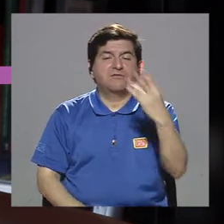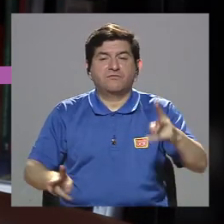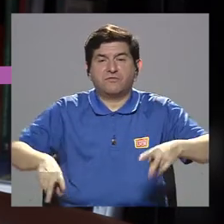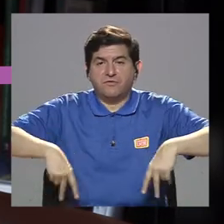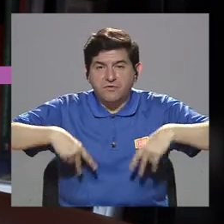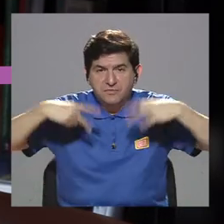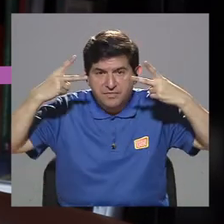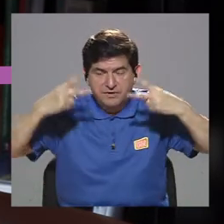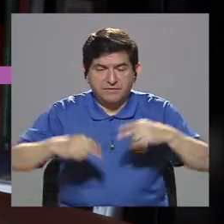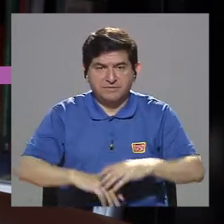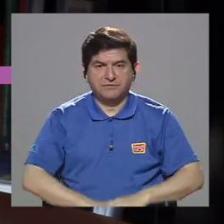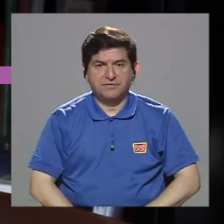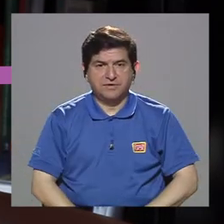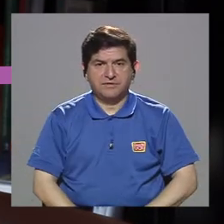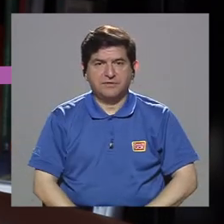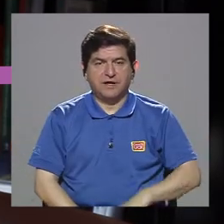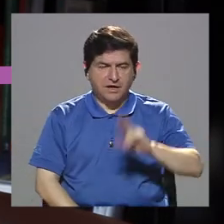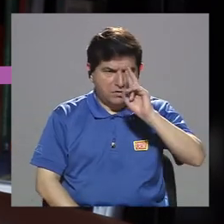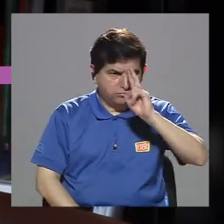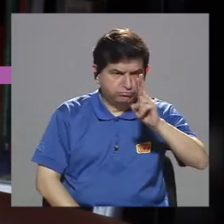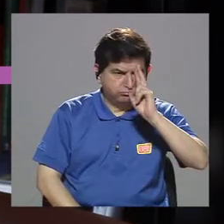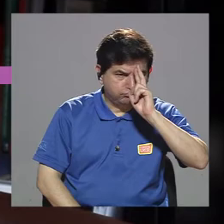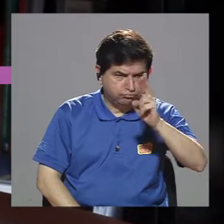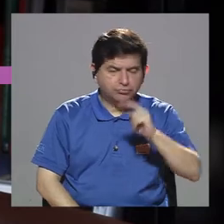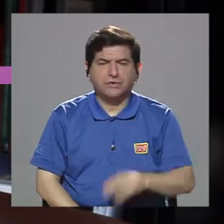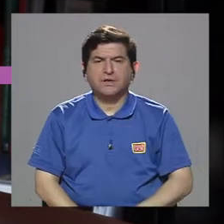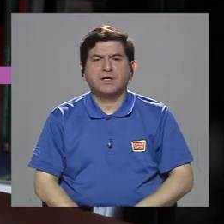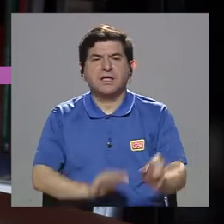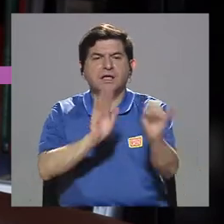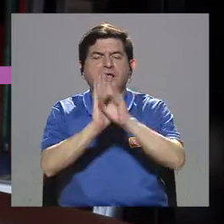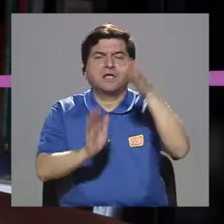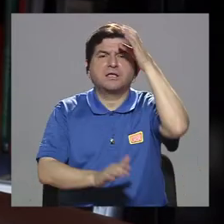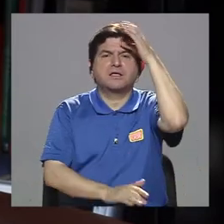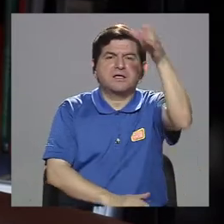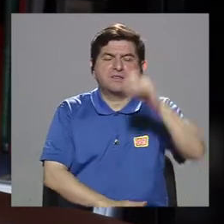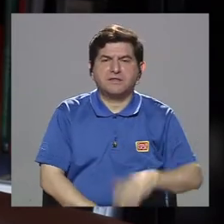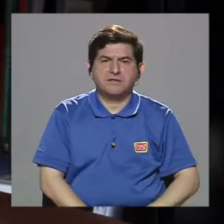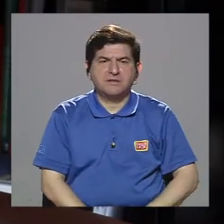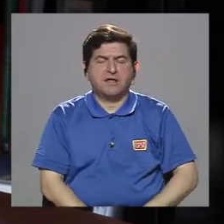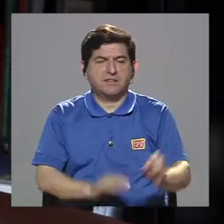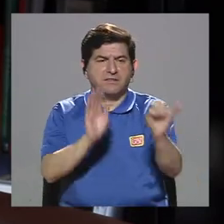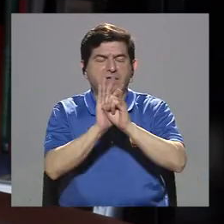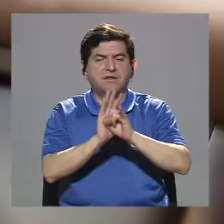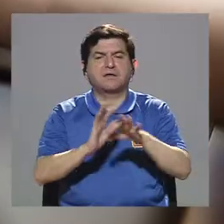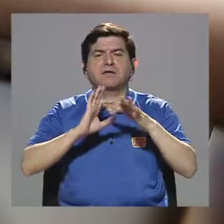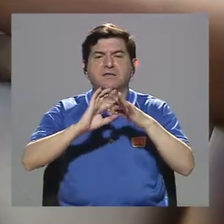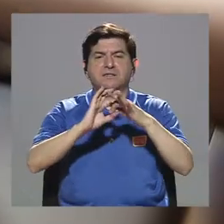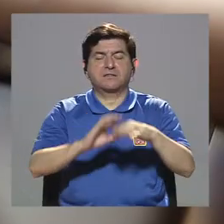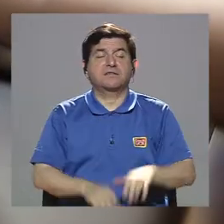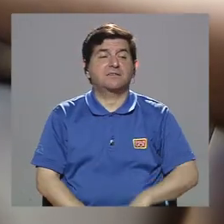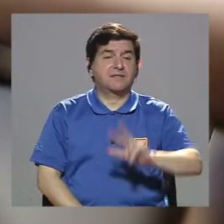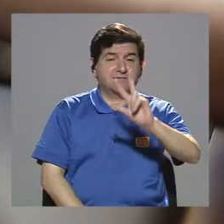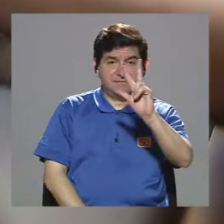formas de vida, al respeto a las identidades culturales, identidades sexuales. Un tercer elemento